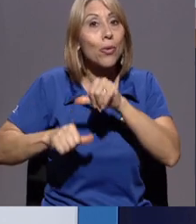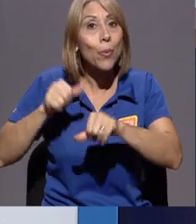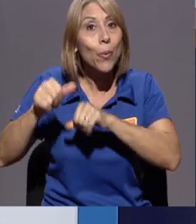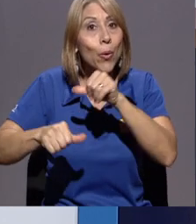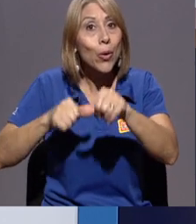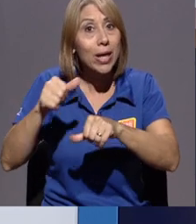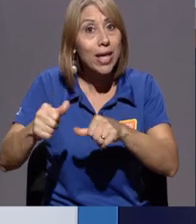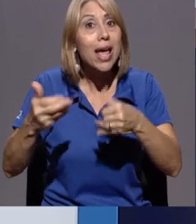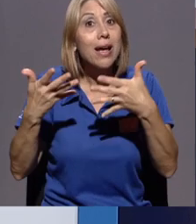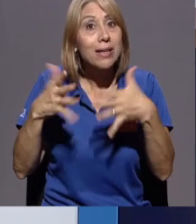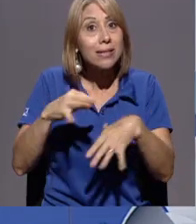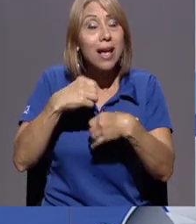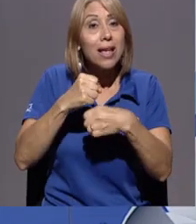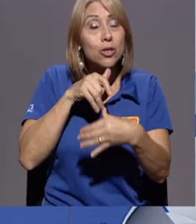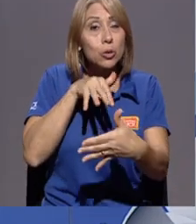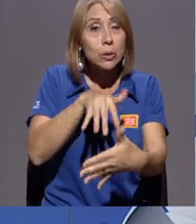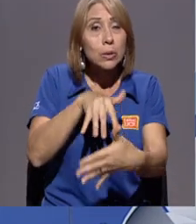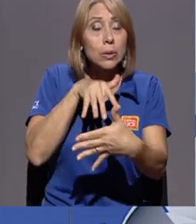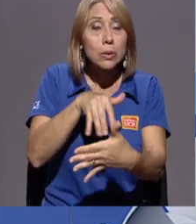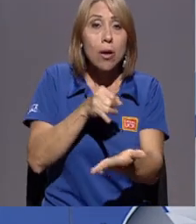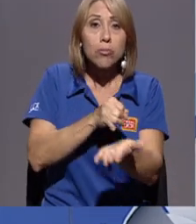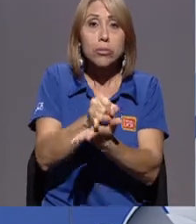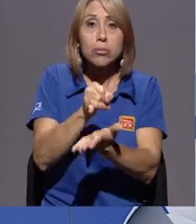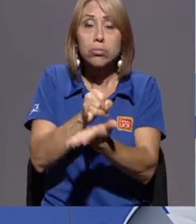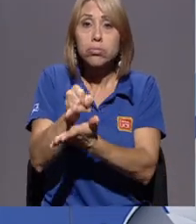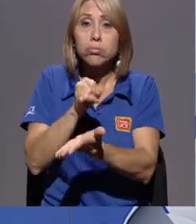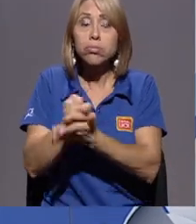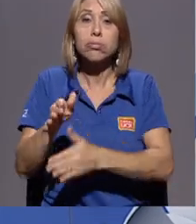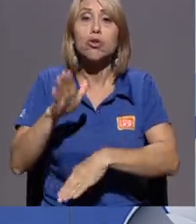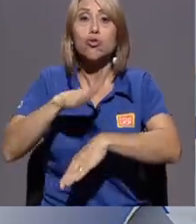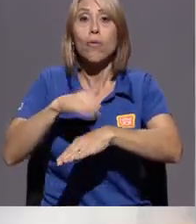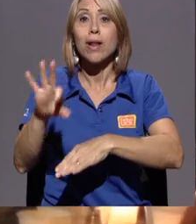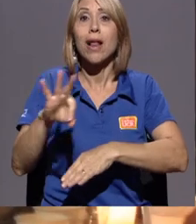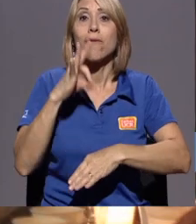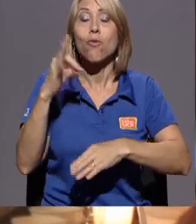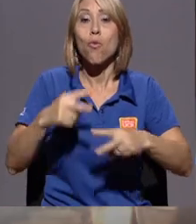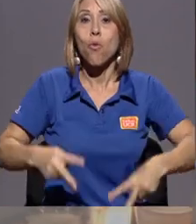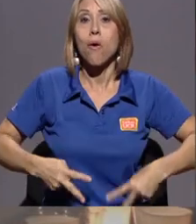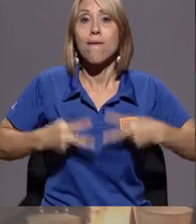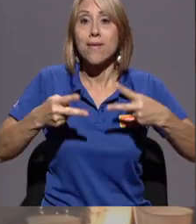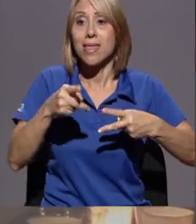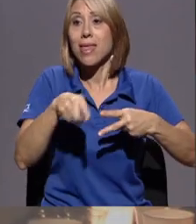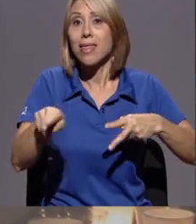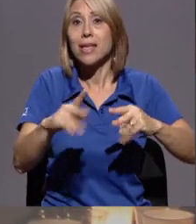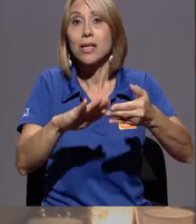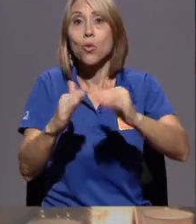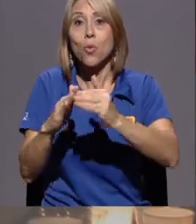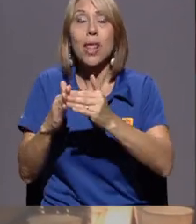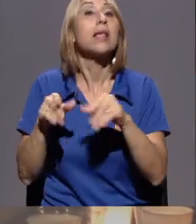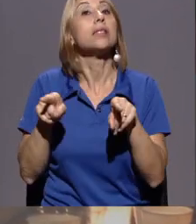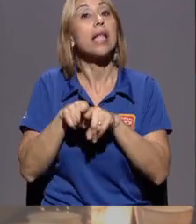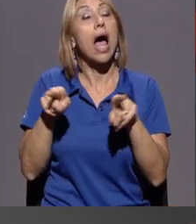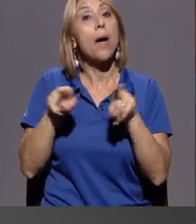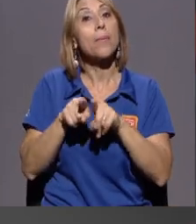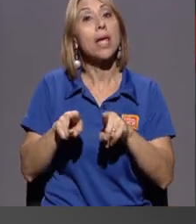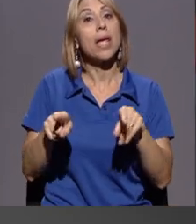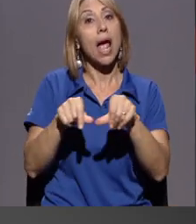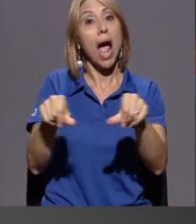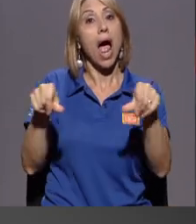los grandes estudios que se han hecho de la forma de vida de estas comunidades, en sociología también.